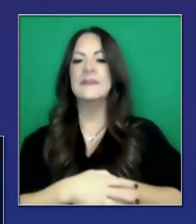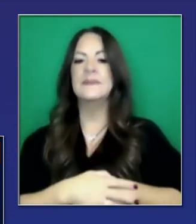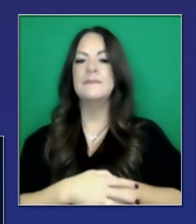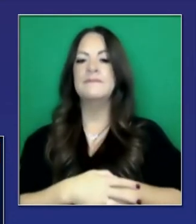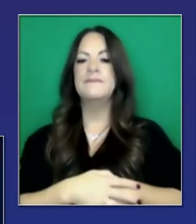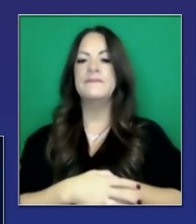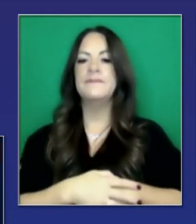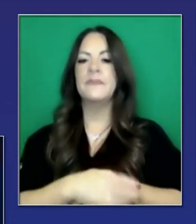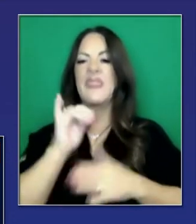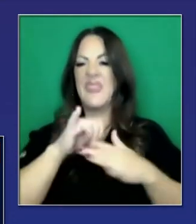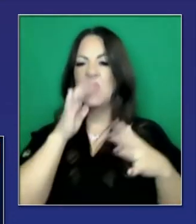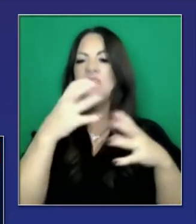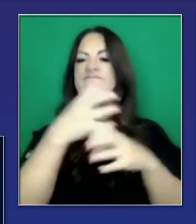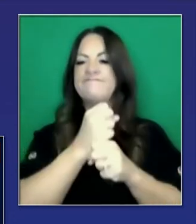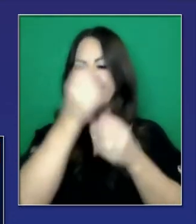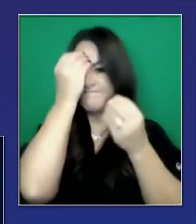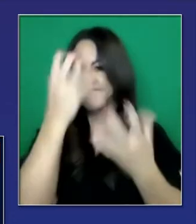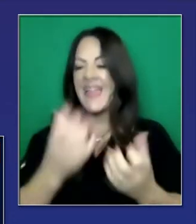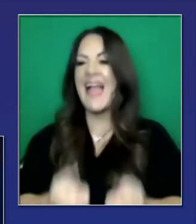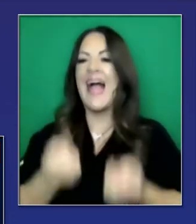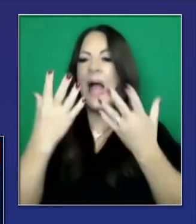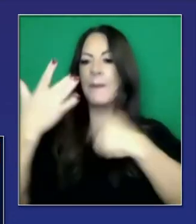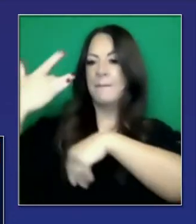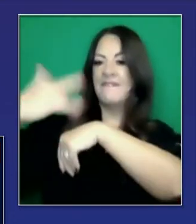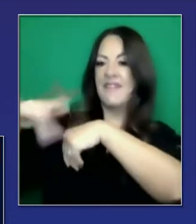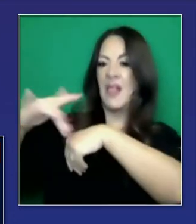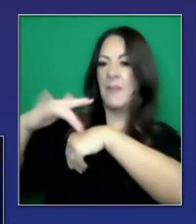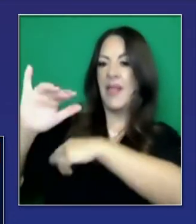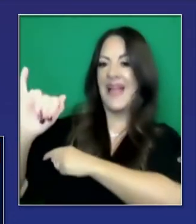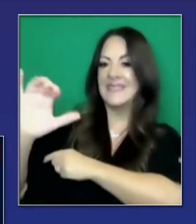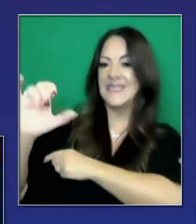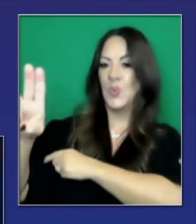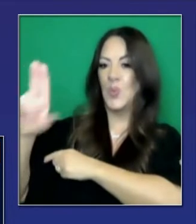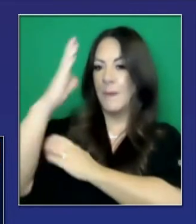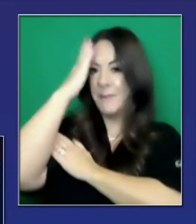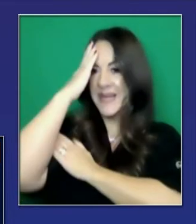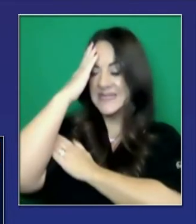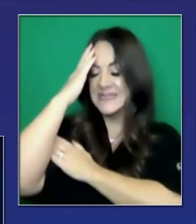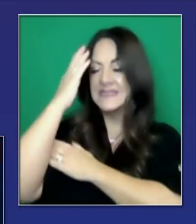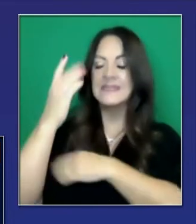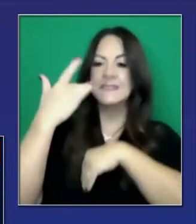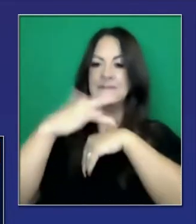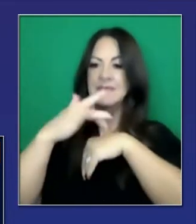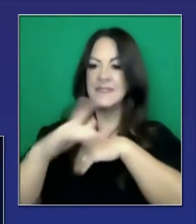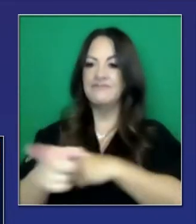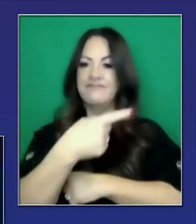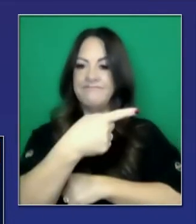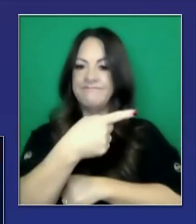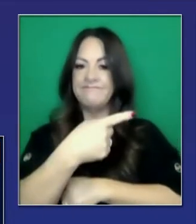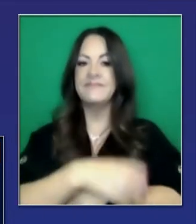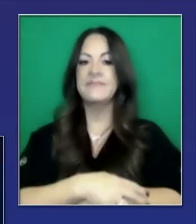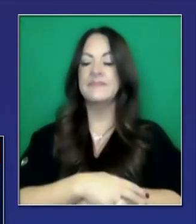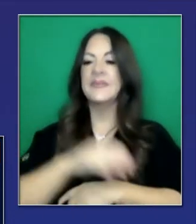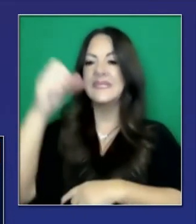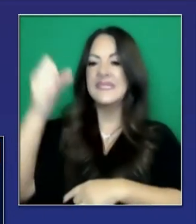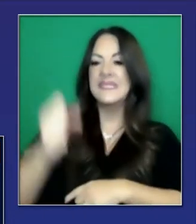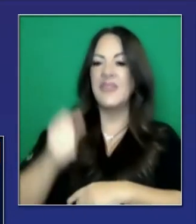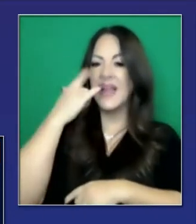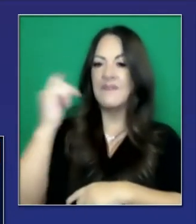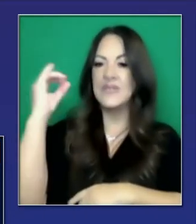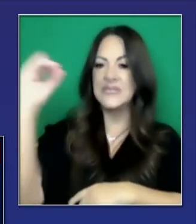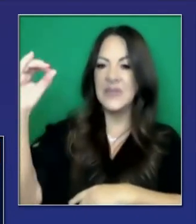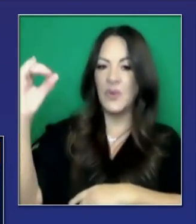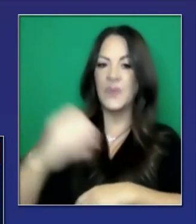pero región por región hay diferencias claramente. Y en esta transparencia lo vemos que en el sur de California vemos una capacidad del Valle de San Joaquín.